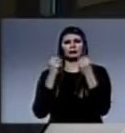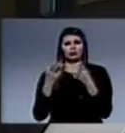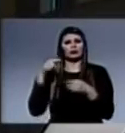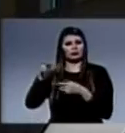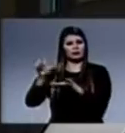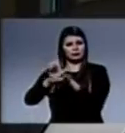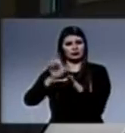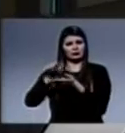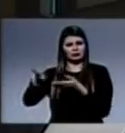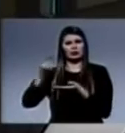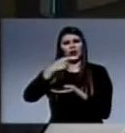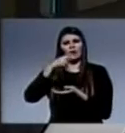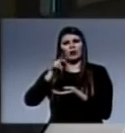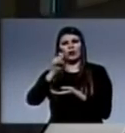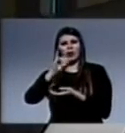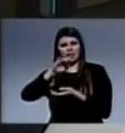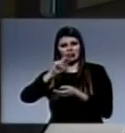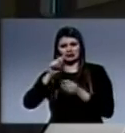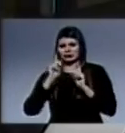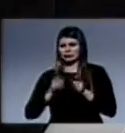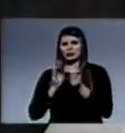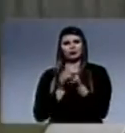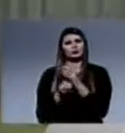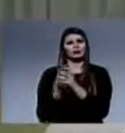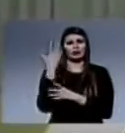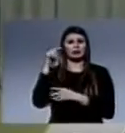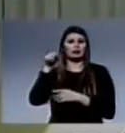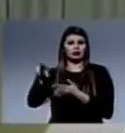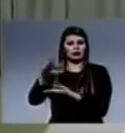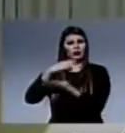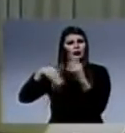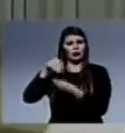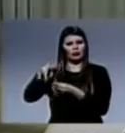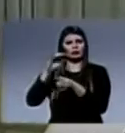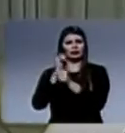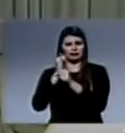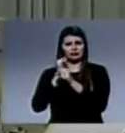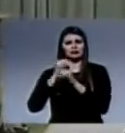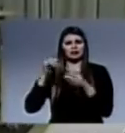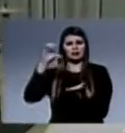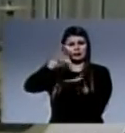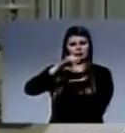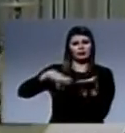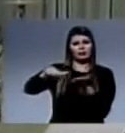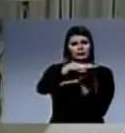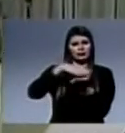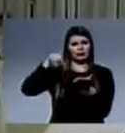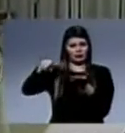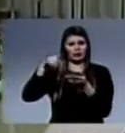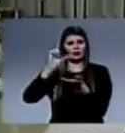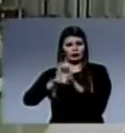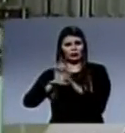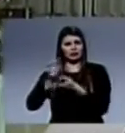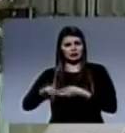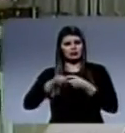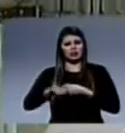ciudad de Saltos del Guairá alcanzó esa bendición. La congregación está ubicada en el centro de la ciudad y paralelamente ya ha